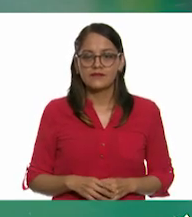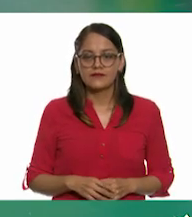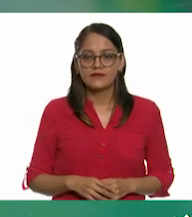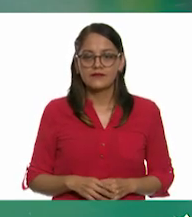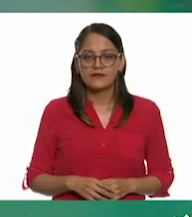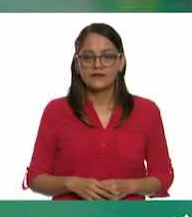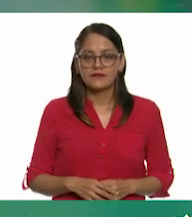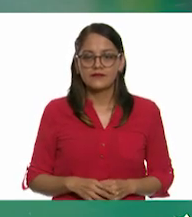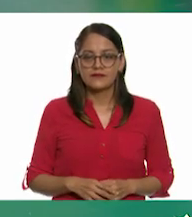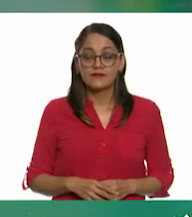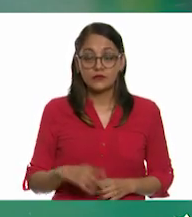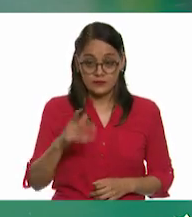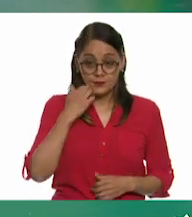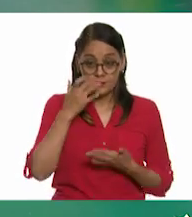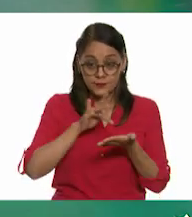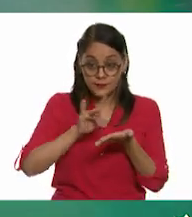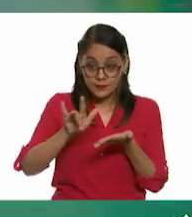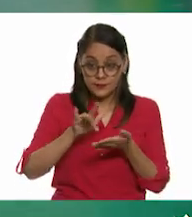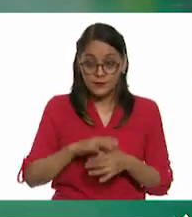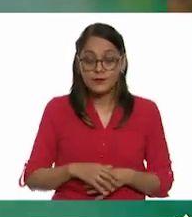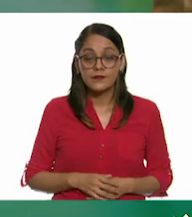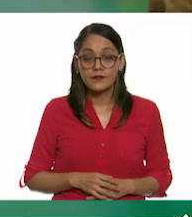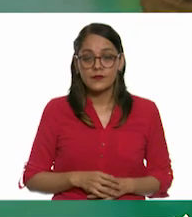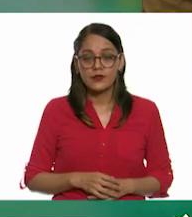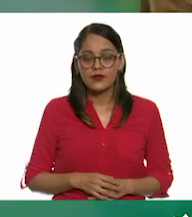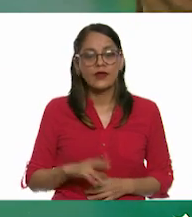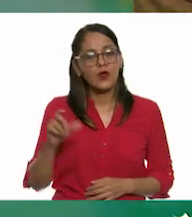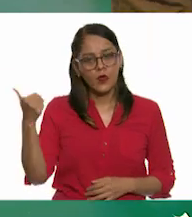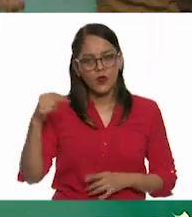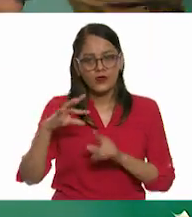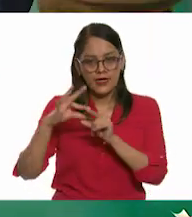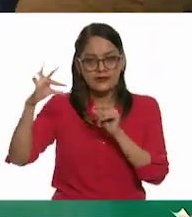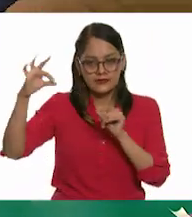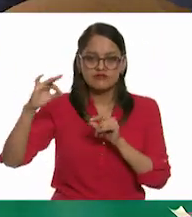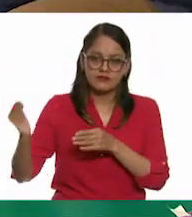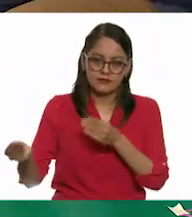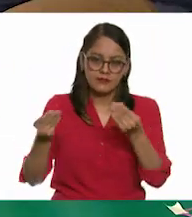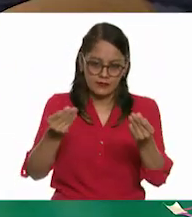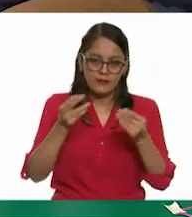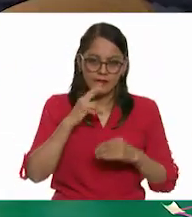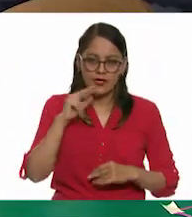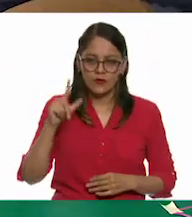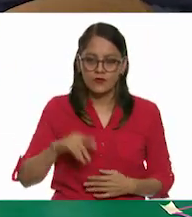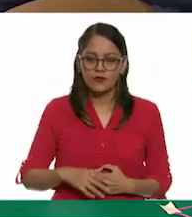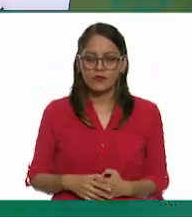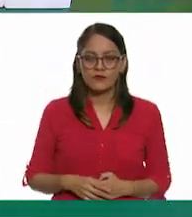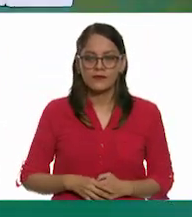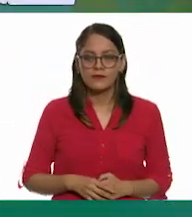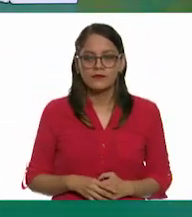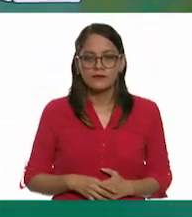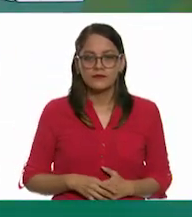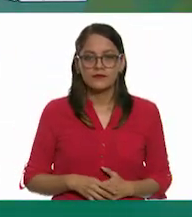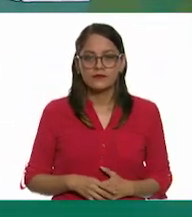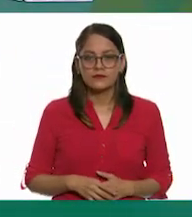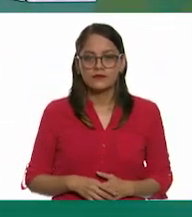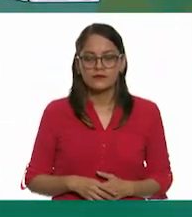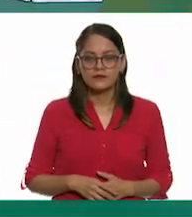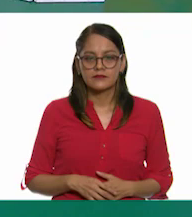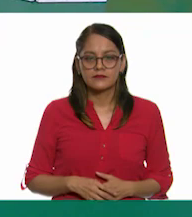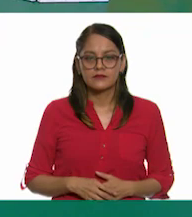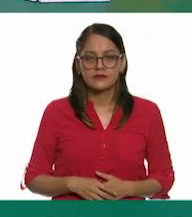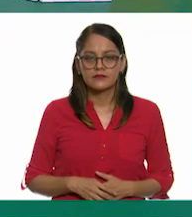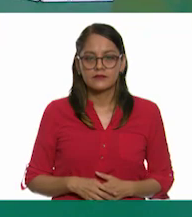aquí. ¿Quieres que te apoye? Hay que pasarle otra serpentina, maestro. Ok, sí, está bien. Les ponemos esto aquí.